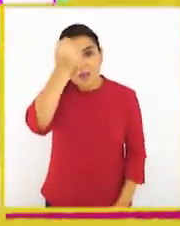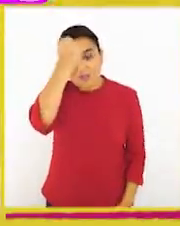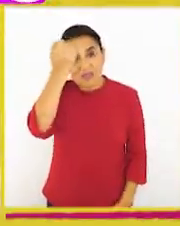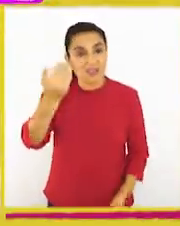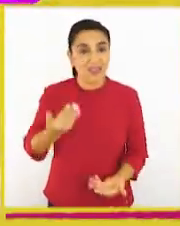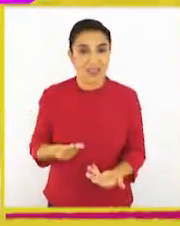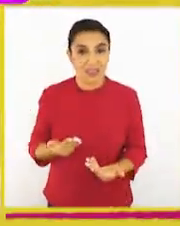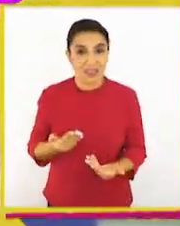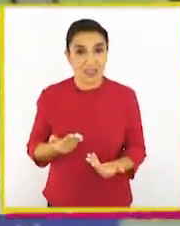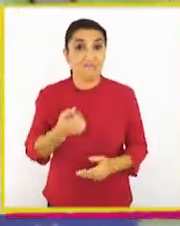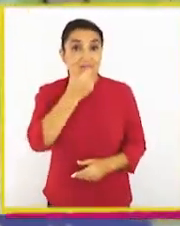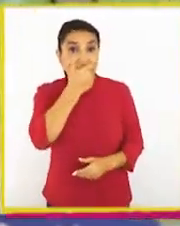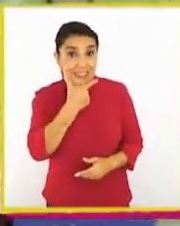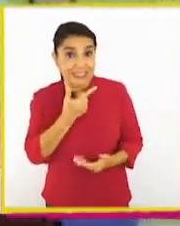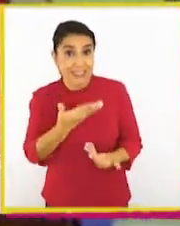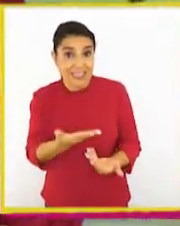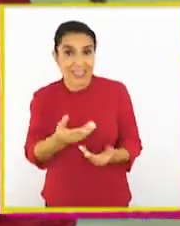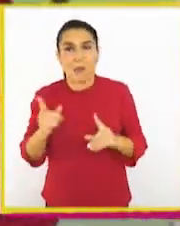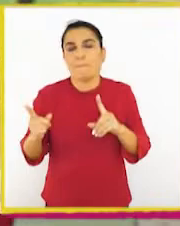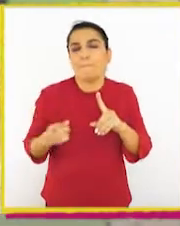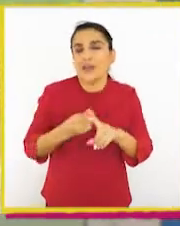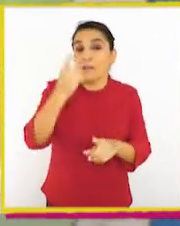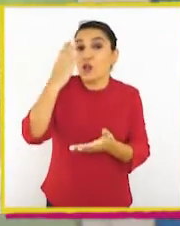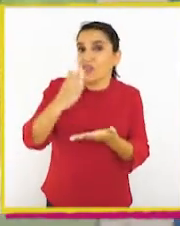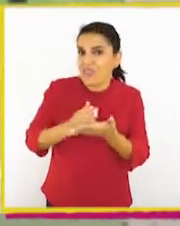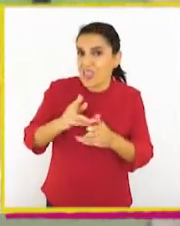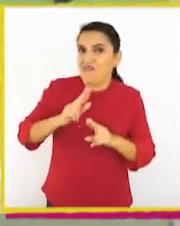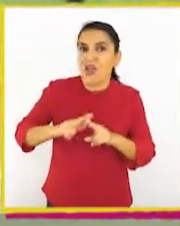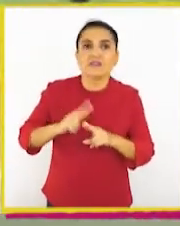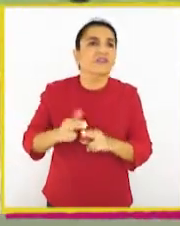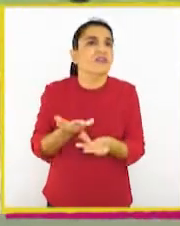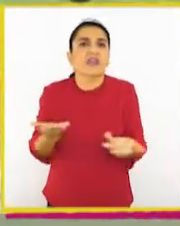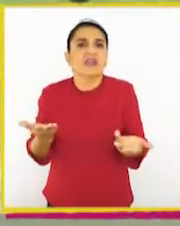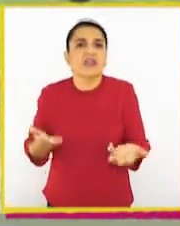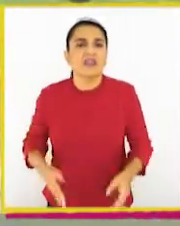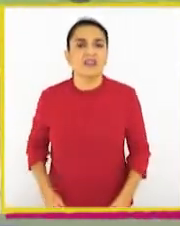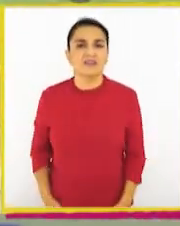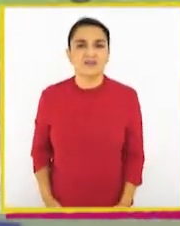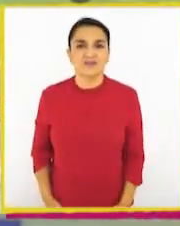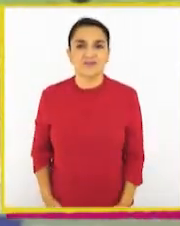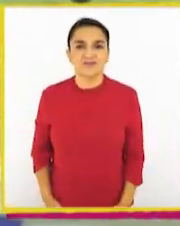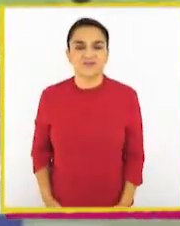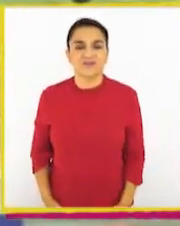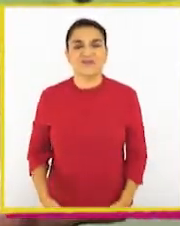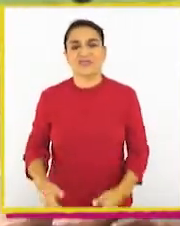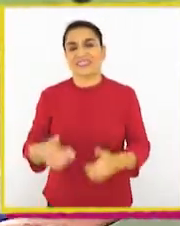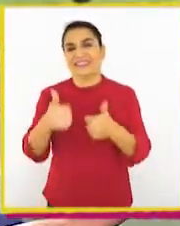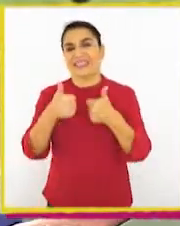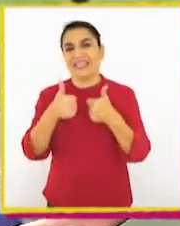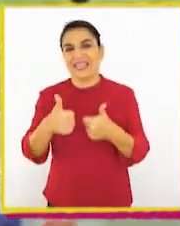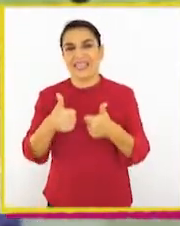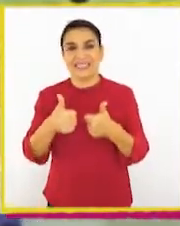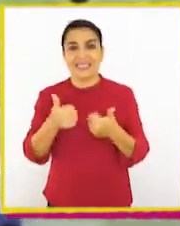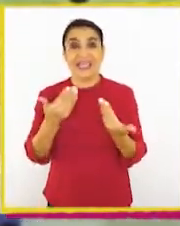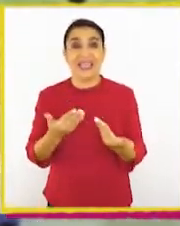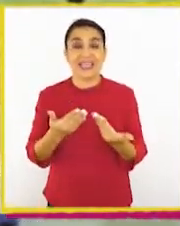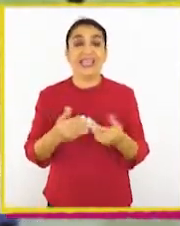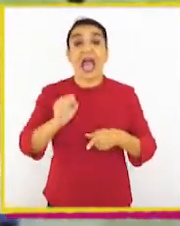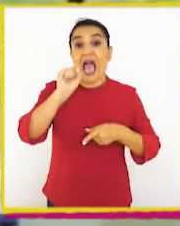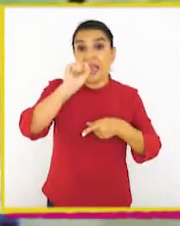creen? En el caso de Chester, lo primero que debe hacer es... ¡Excelente!